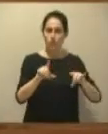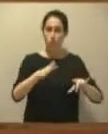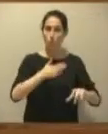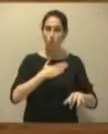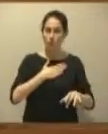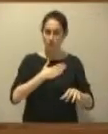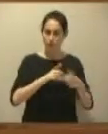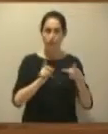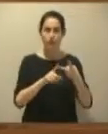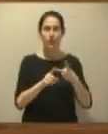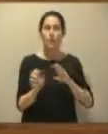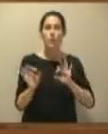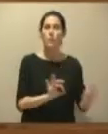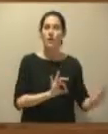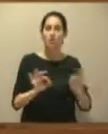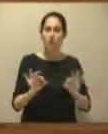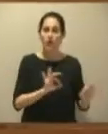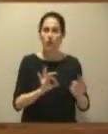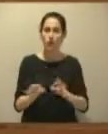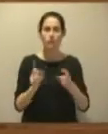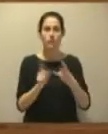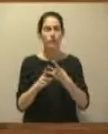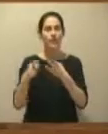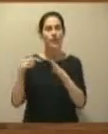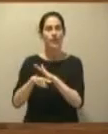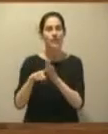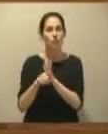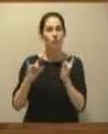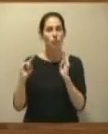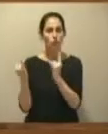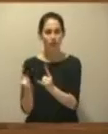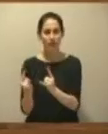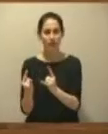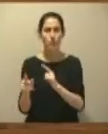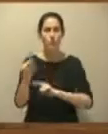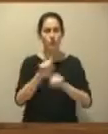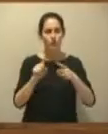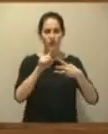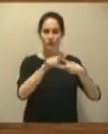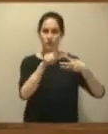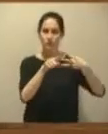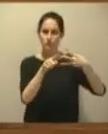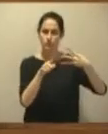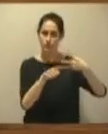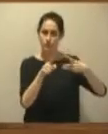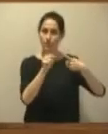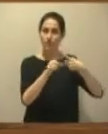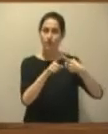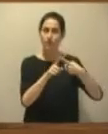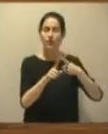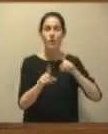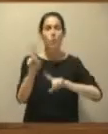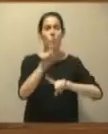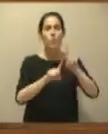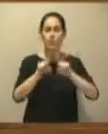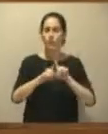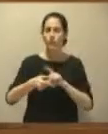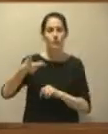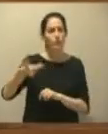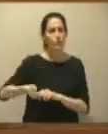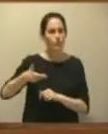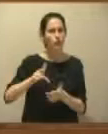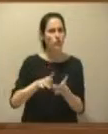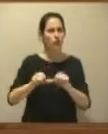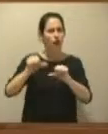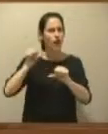suelo, el segundo, la planificación y el tercero, la gestión forestal. En lo que hace referencia a un problema, un problema esencial, del que ya